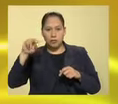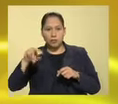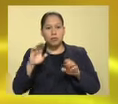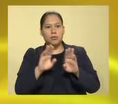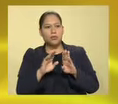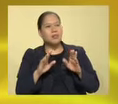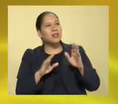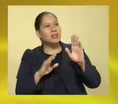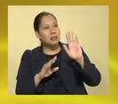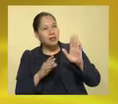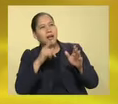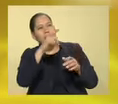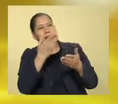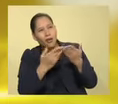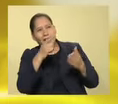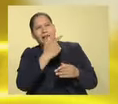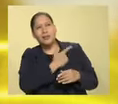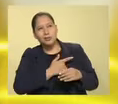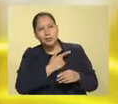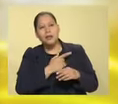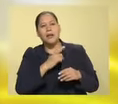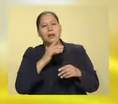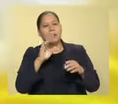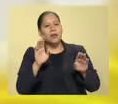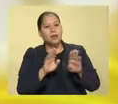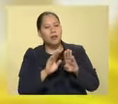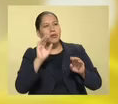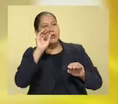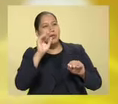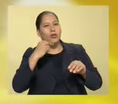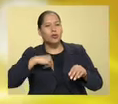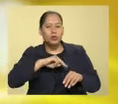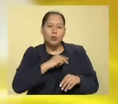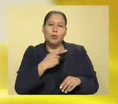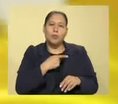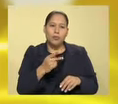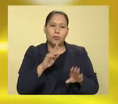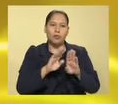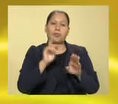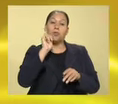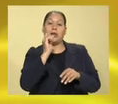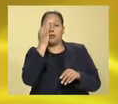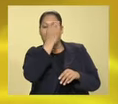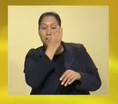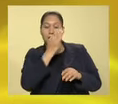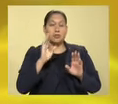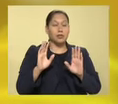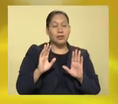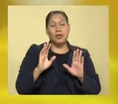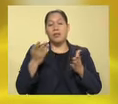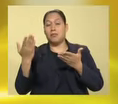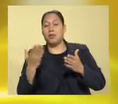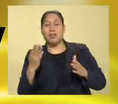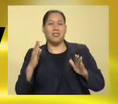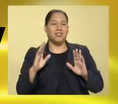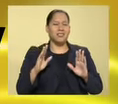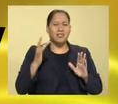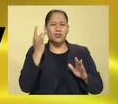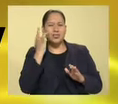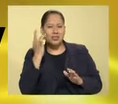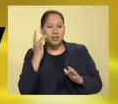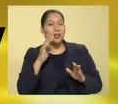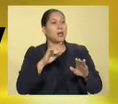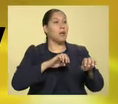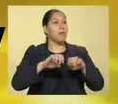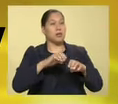fórmula, como que ya les gustó, así como que, ay, vamos a hacerla tipo, nosotros los nobles, la chica fresa, y llega acá y encontró una